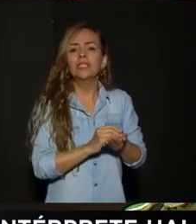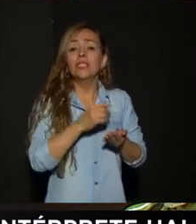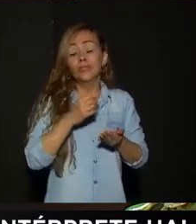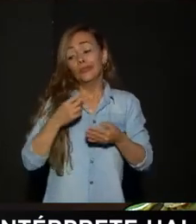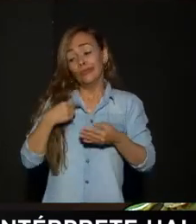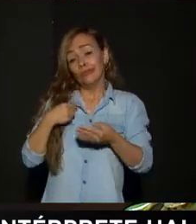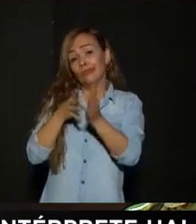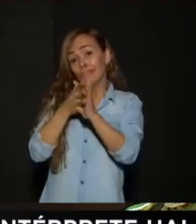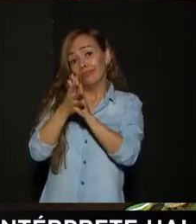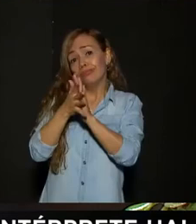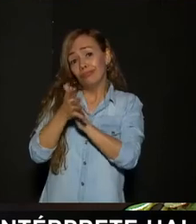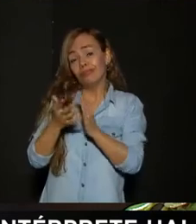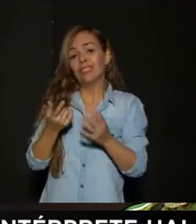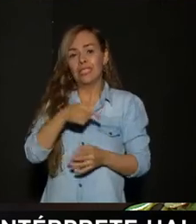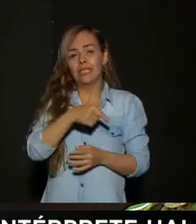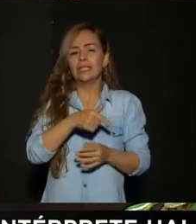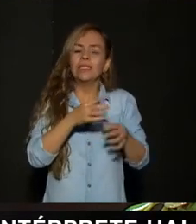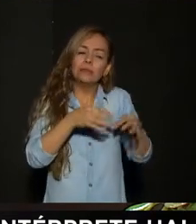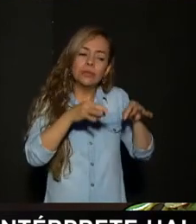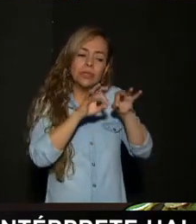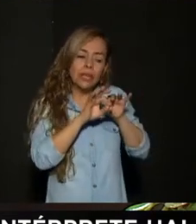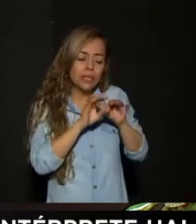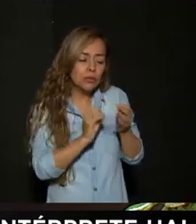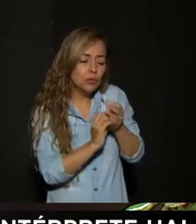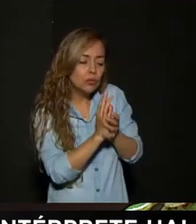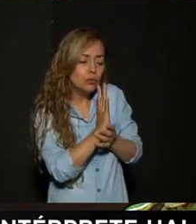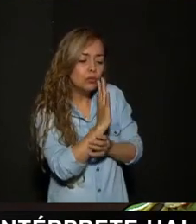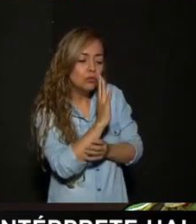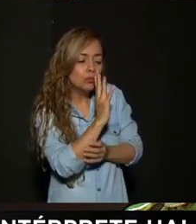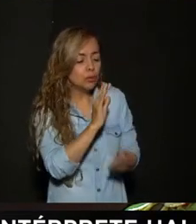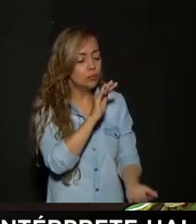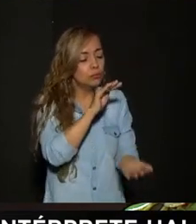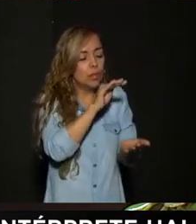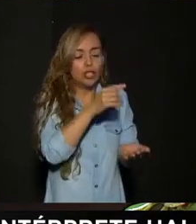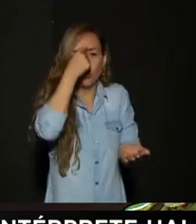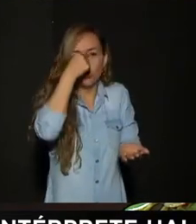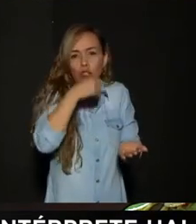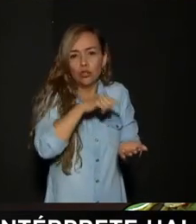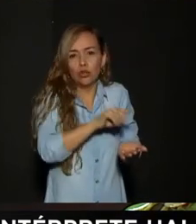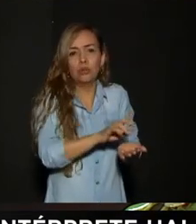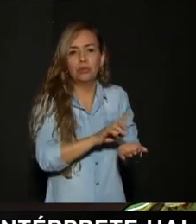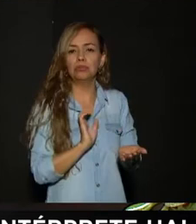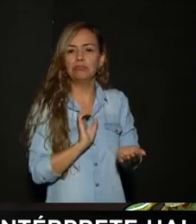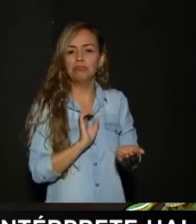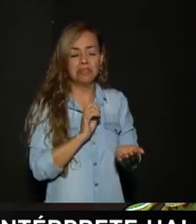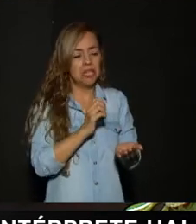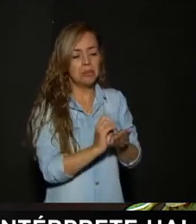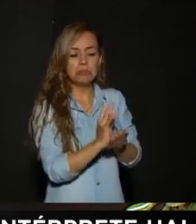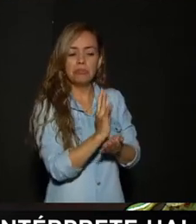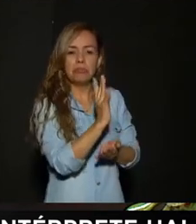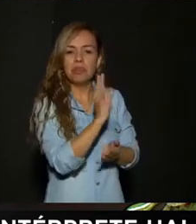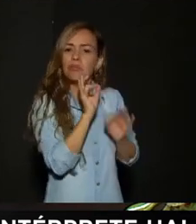es un cultivo Como mágico Él se va Pues casi que solito El cuidado Que requiere Es muy Muy mínimo